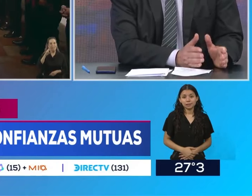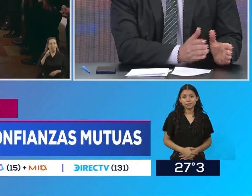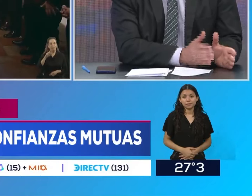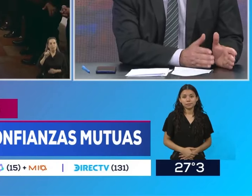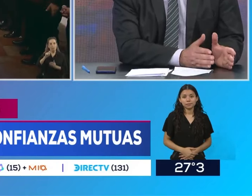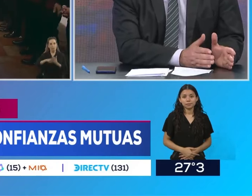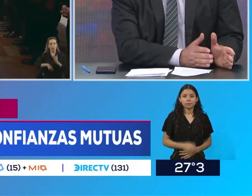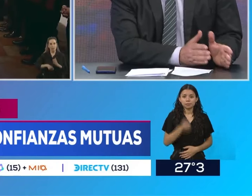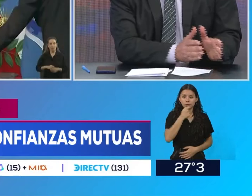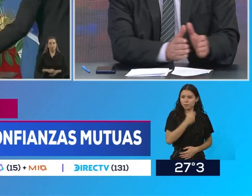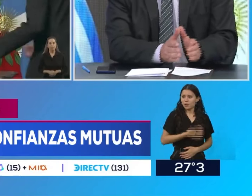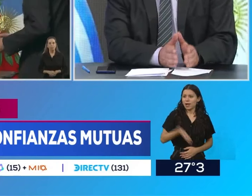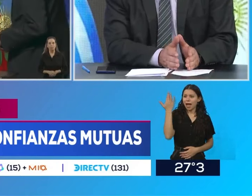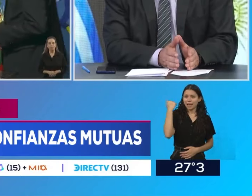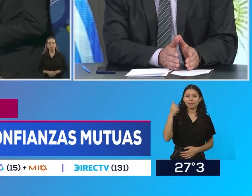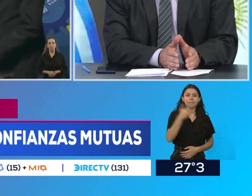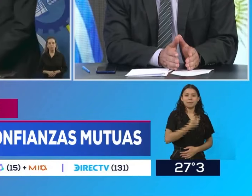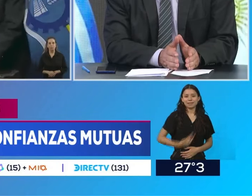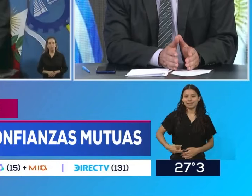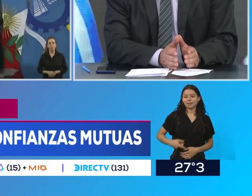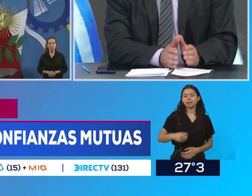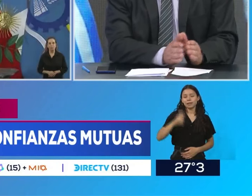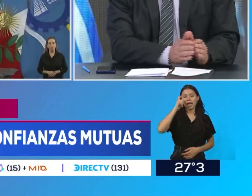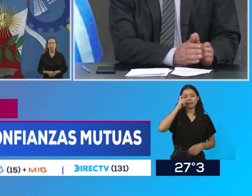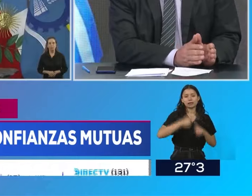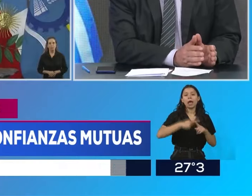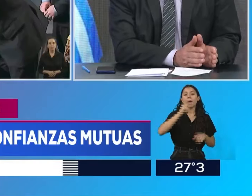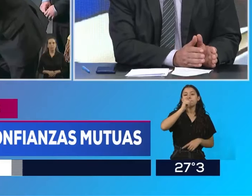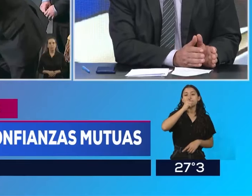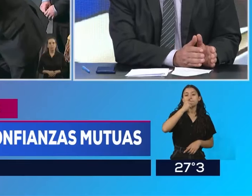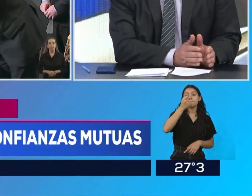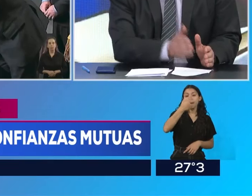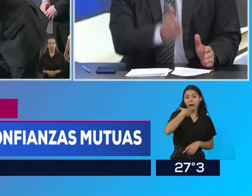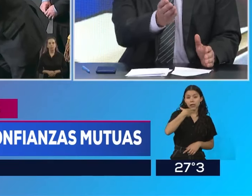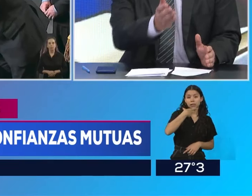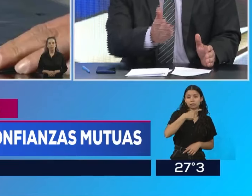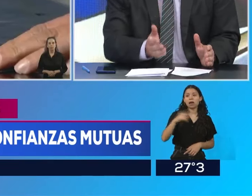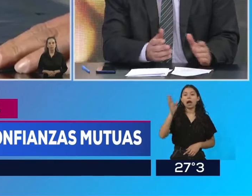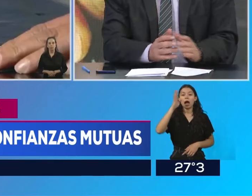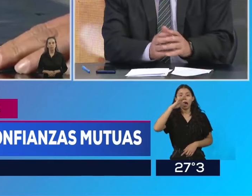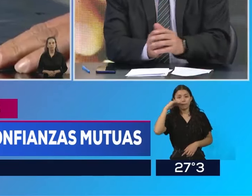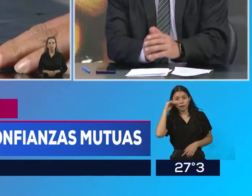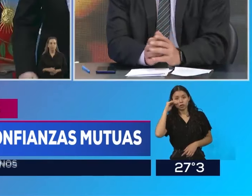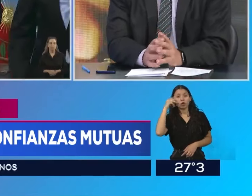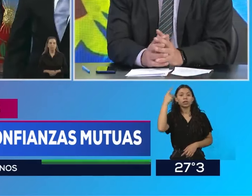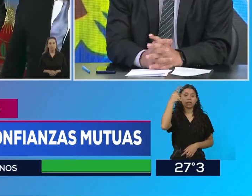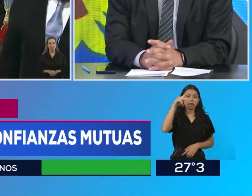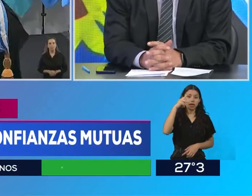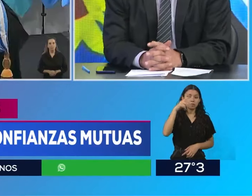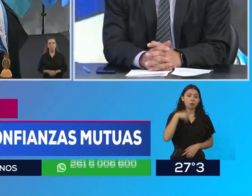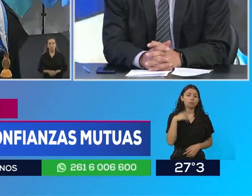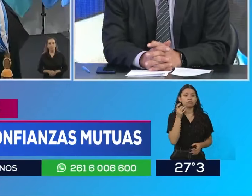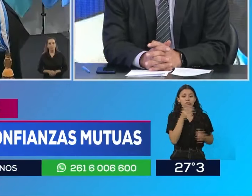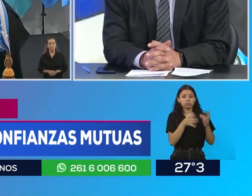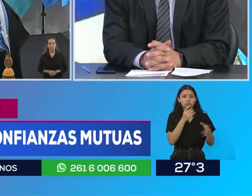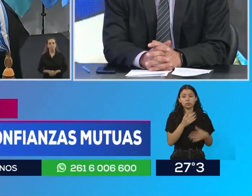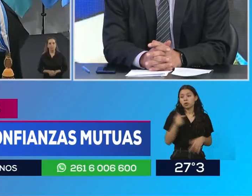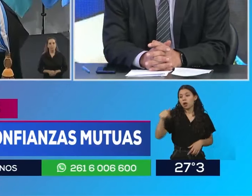cuestionaban a Macri o que se le cuestionaba al kirchnerismo y ni hablar de Alberto Fernández, todo eso también está ocurriendo hoy. Marce, muchísimas